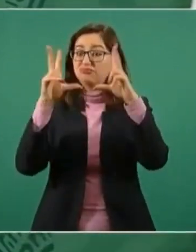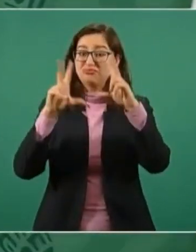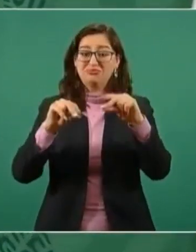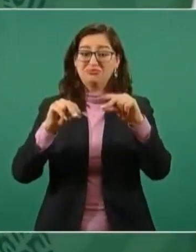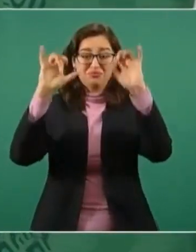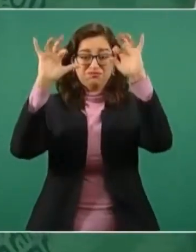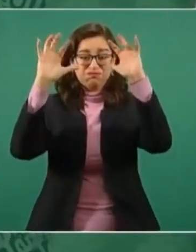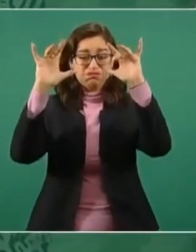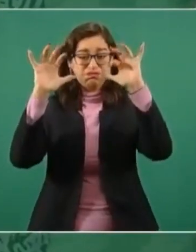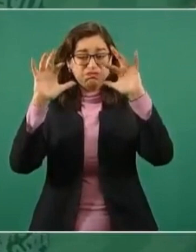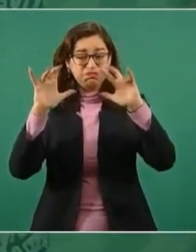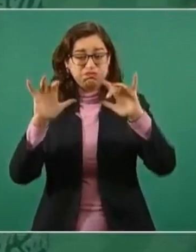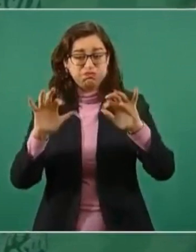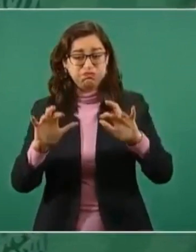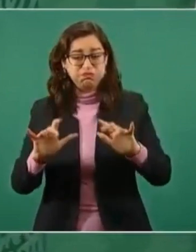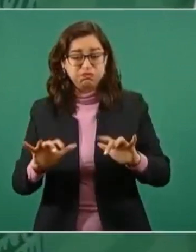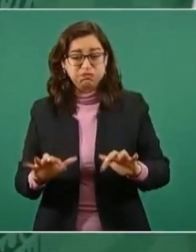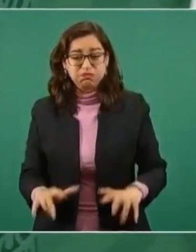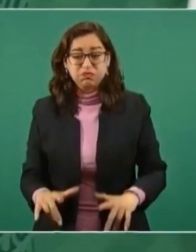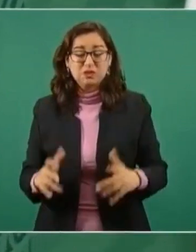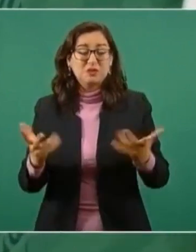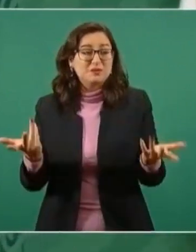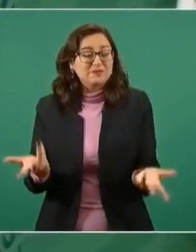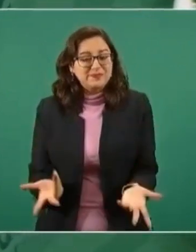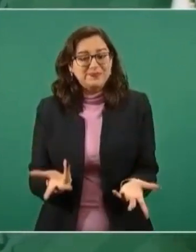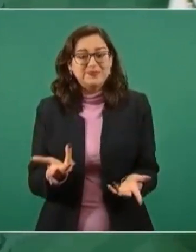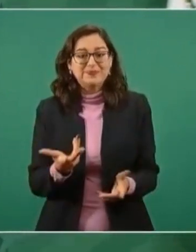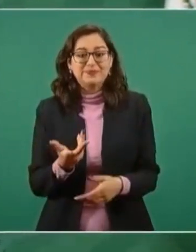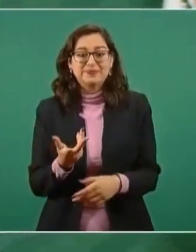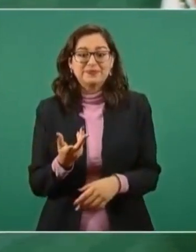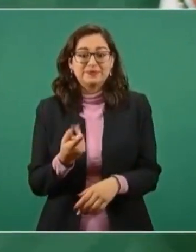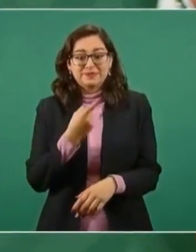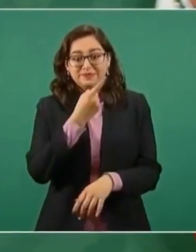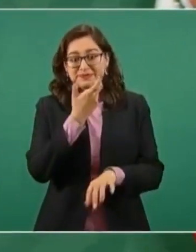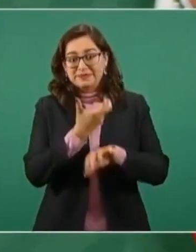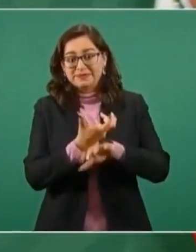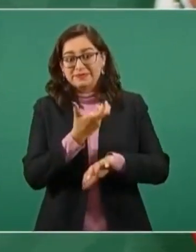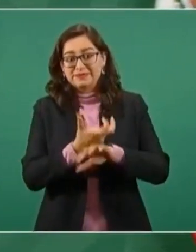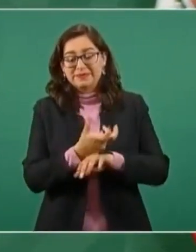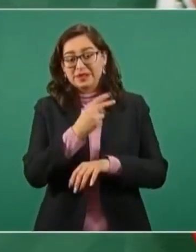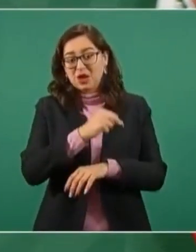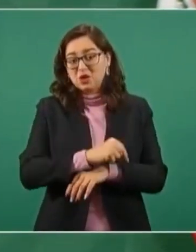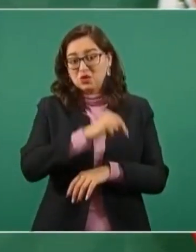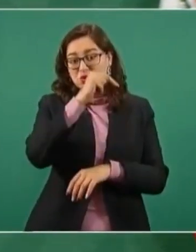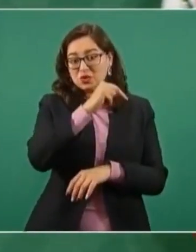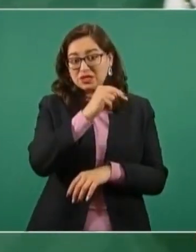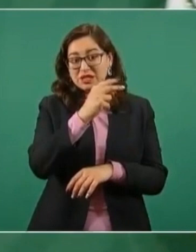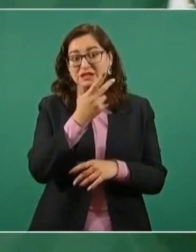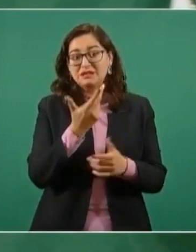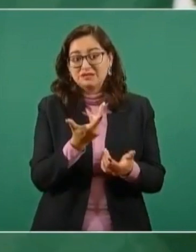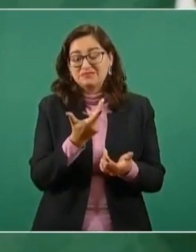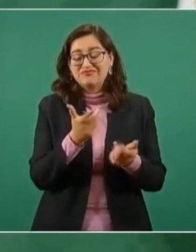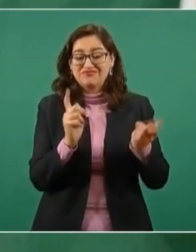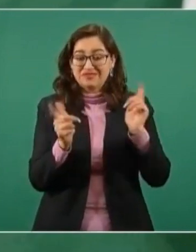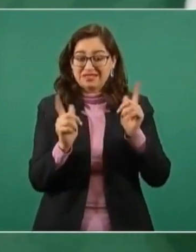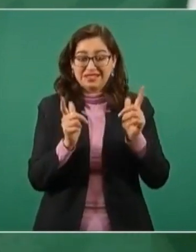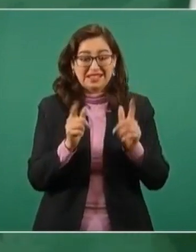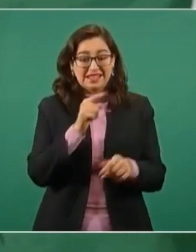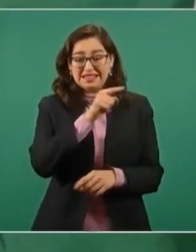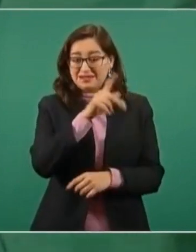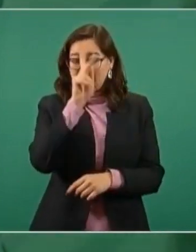del mal tiempo en el norte, principalmente en Texas,